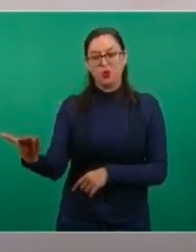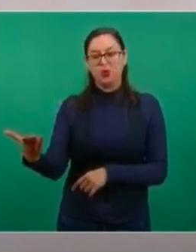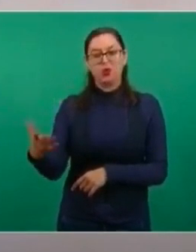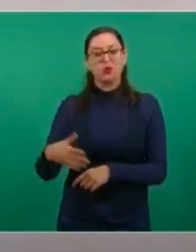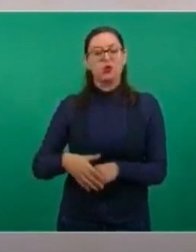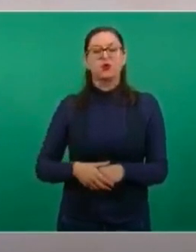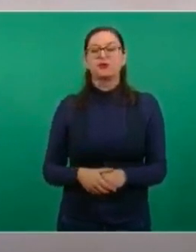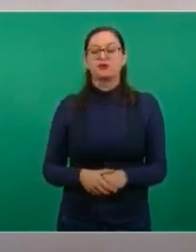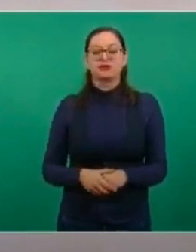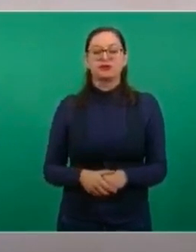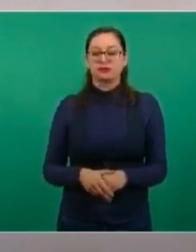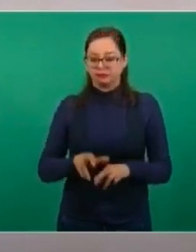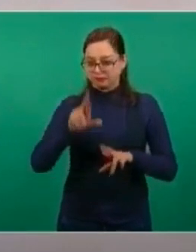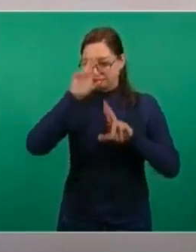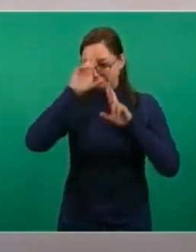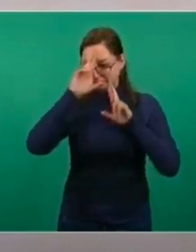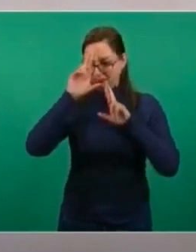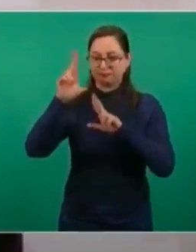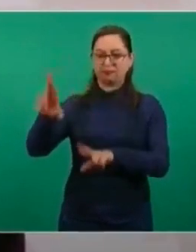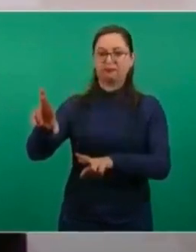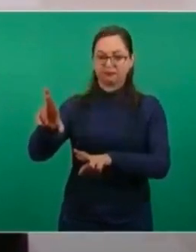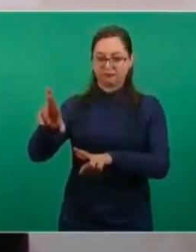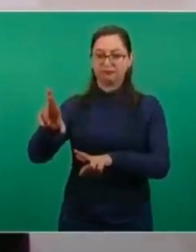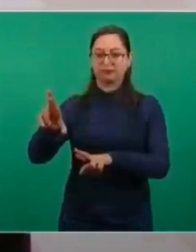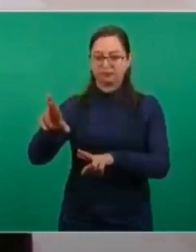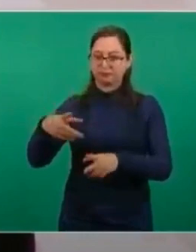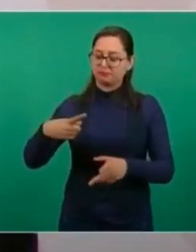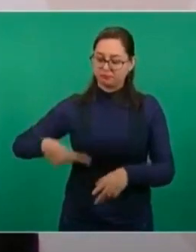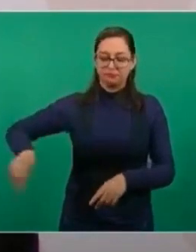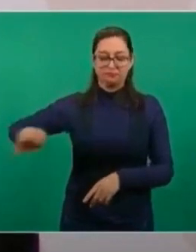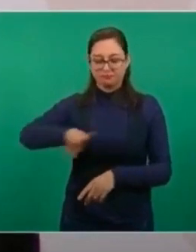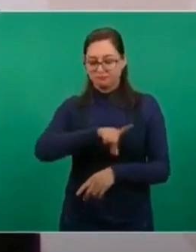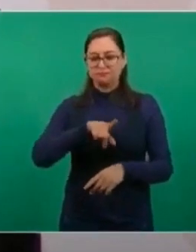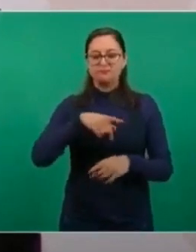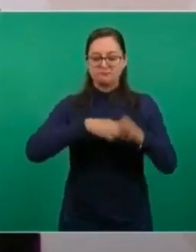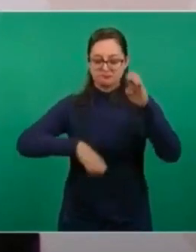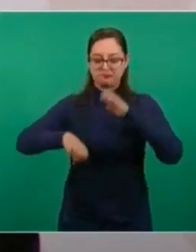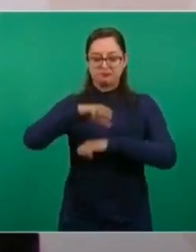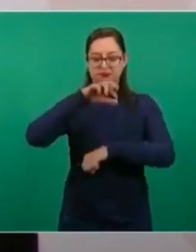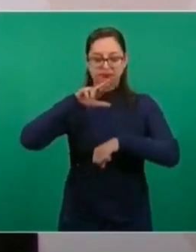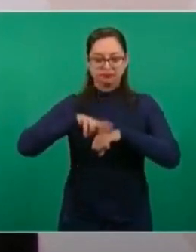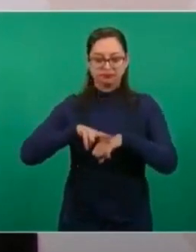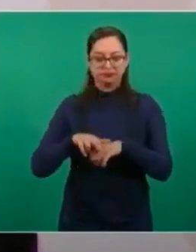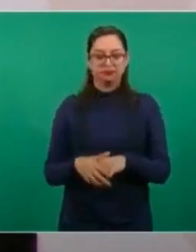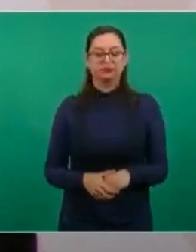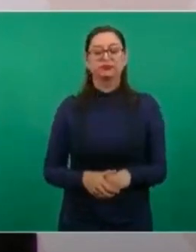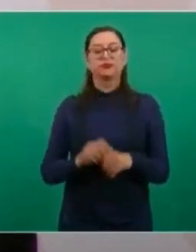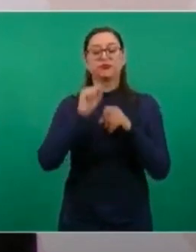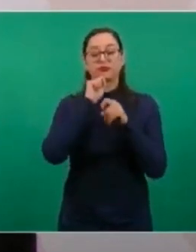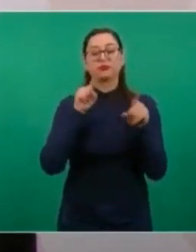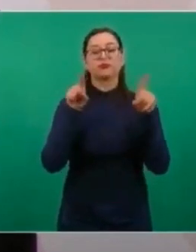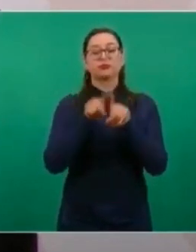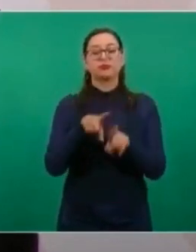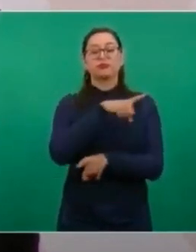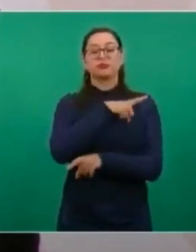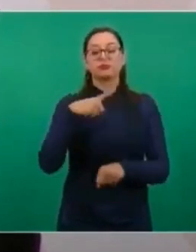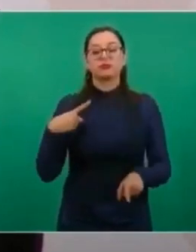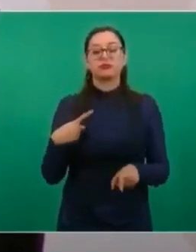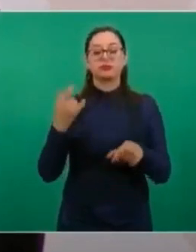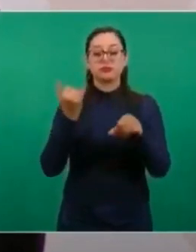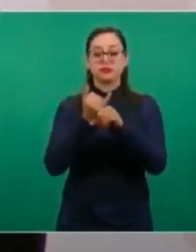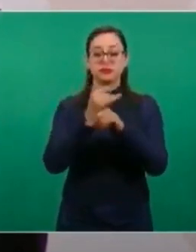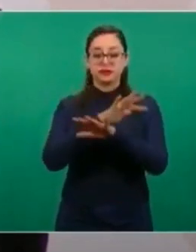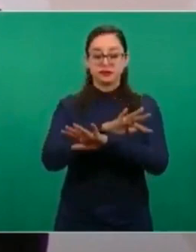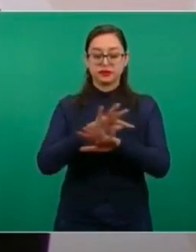nuestro respeto a empresarios. también informarles que